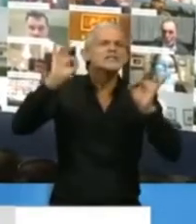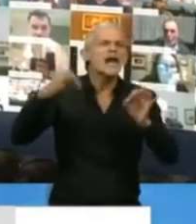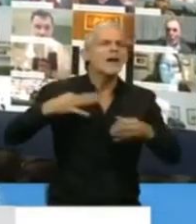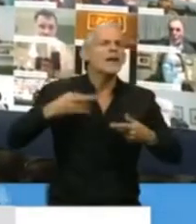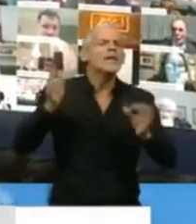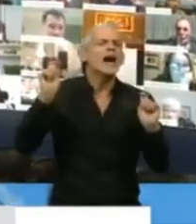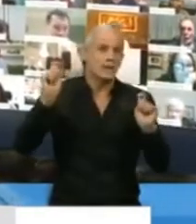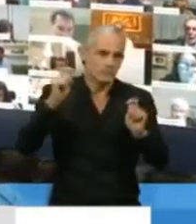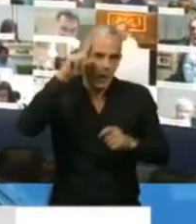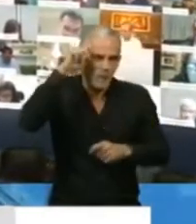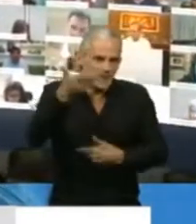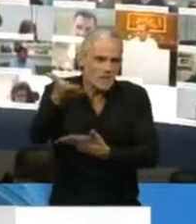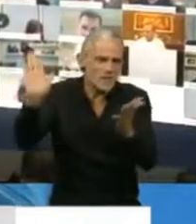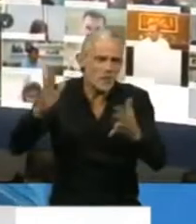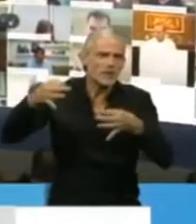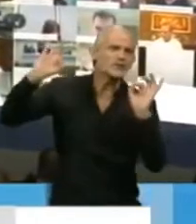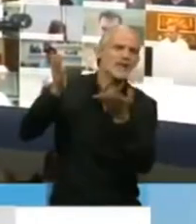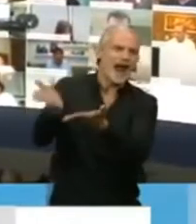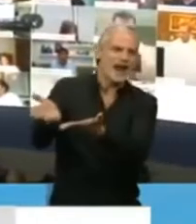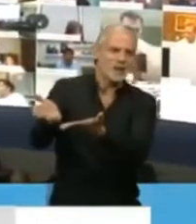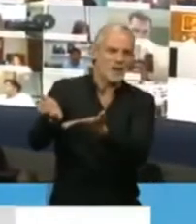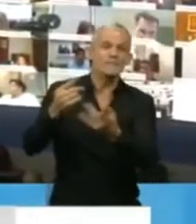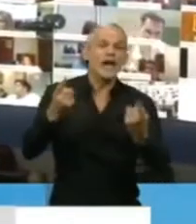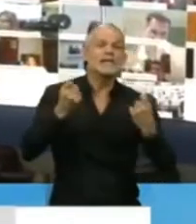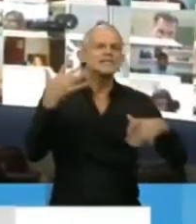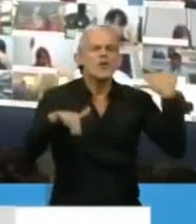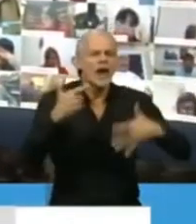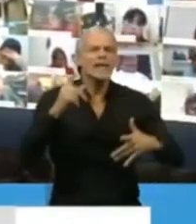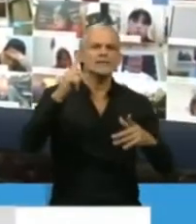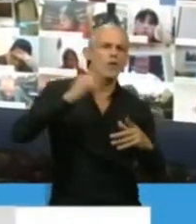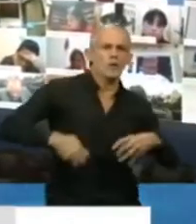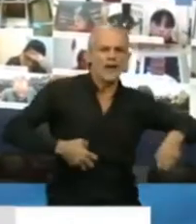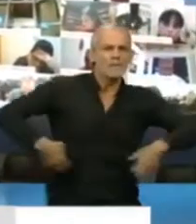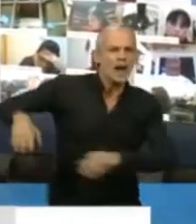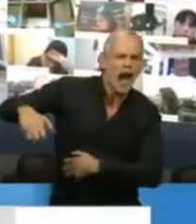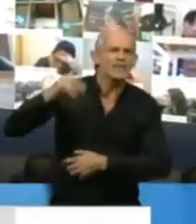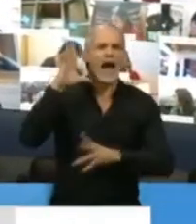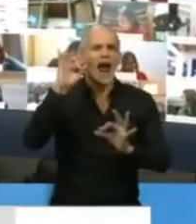hospital público. Y si alguien necesita una urgencia, un trasplante,